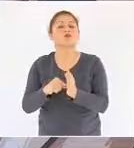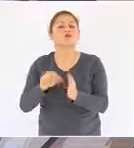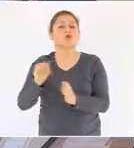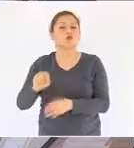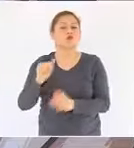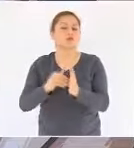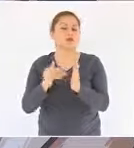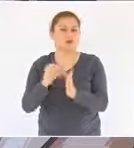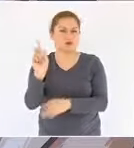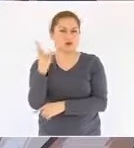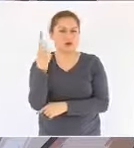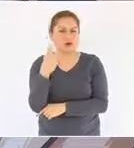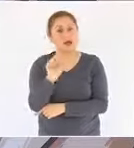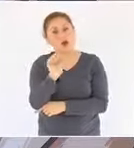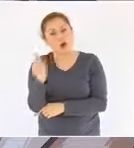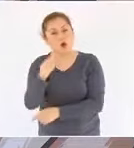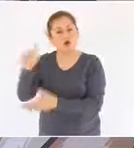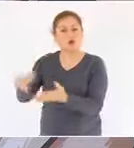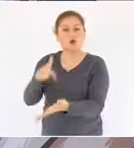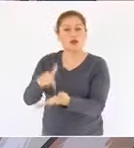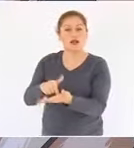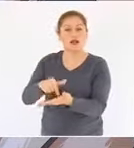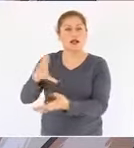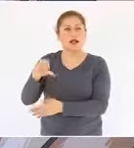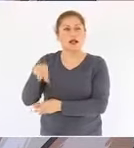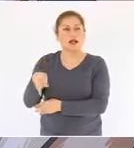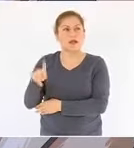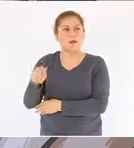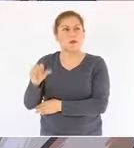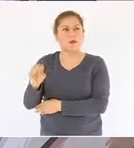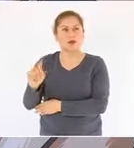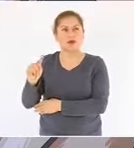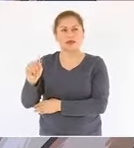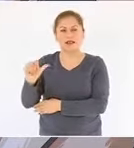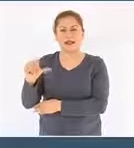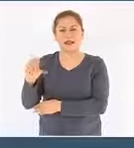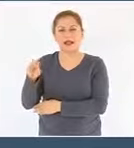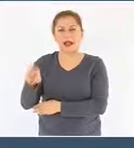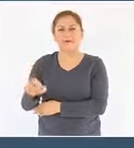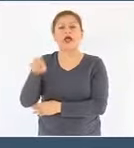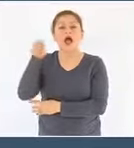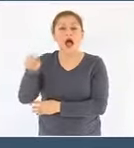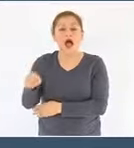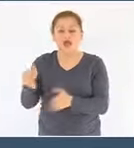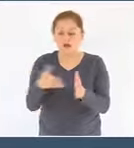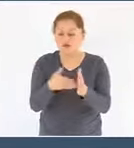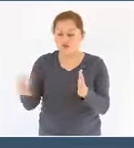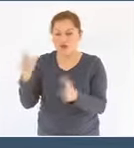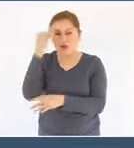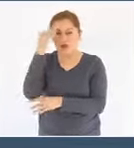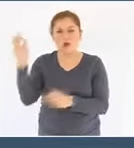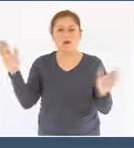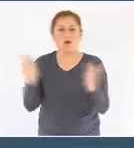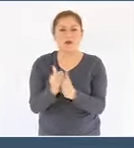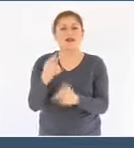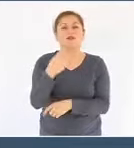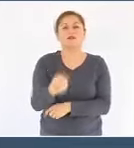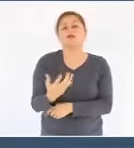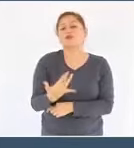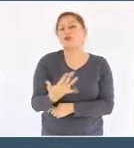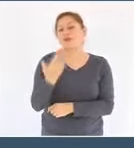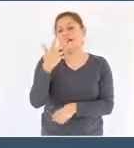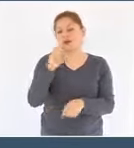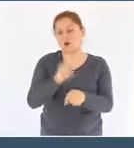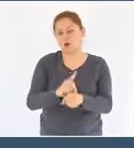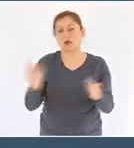Campo Tlacame ahí se redujo el tiempo de perforación de 155 días a